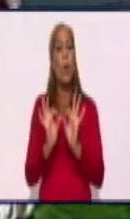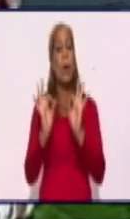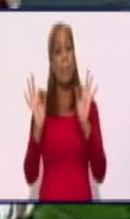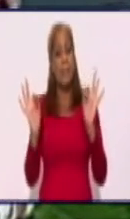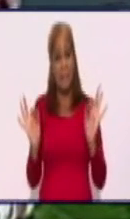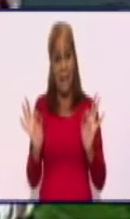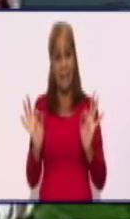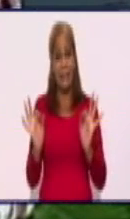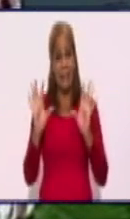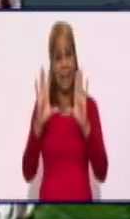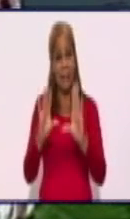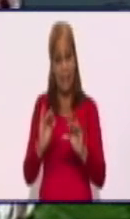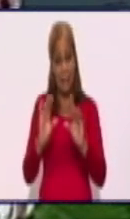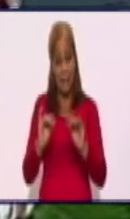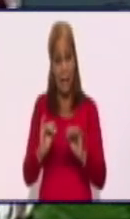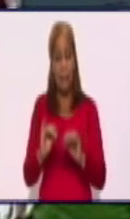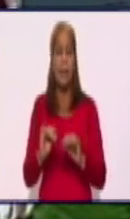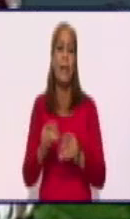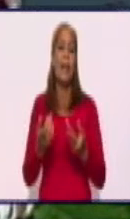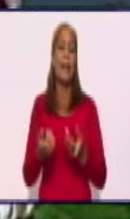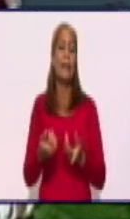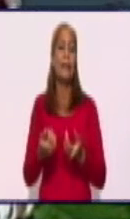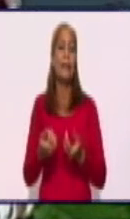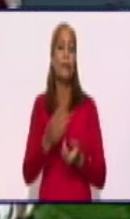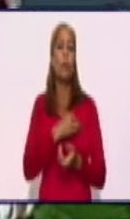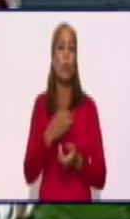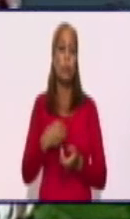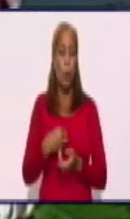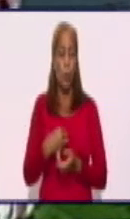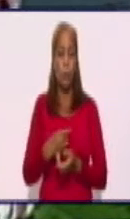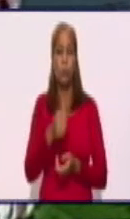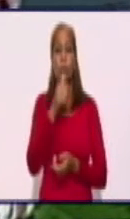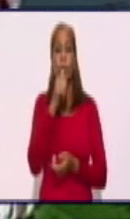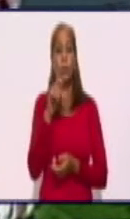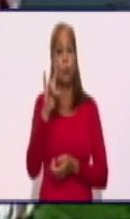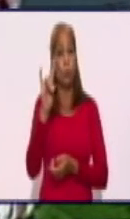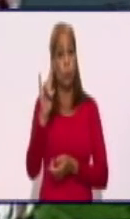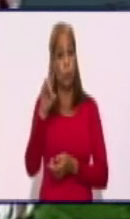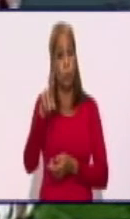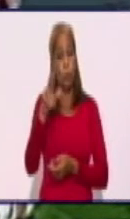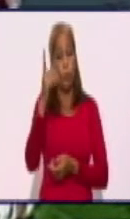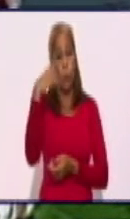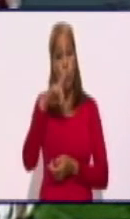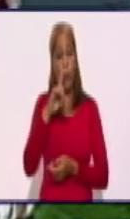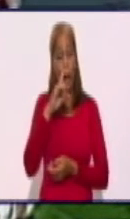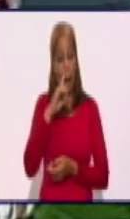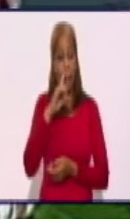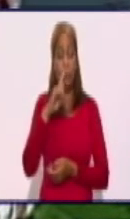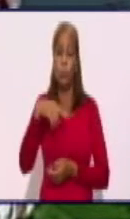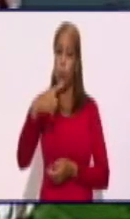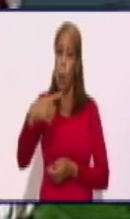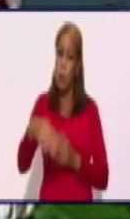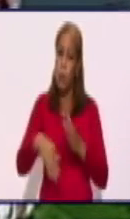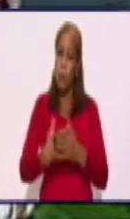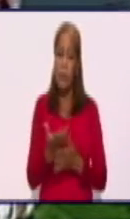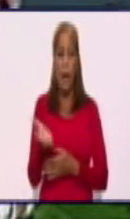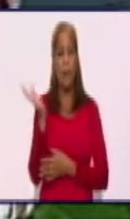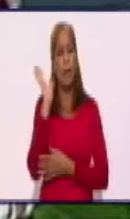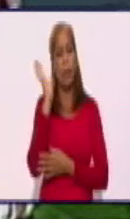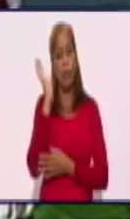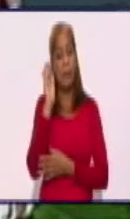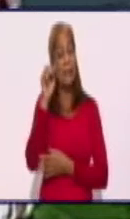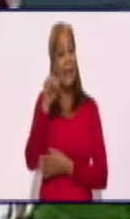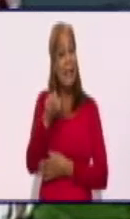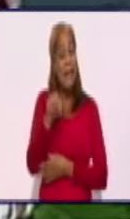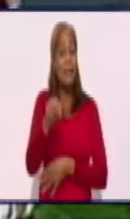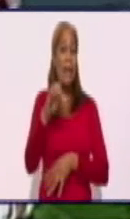doctora Kenia, el doctor Durán en las conferencias de prensa a nivel de país a las 9 de la mañana. Que la enfermedad está ahí,